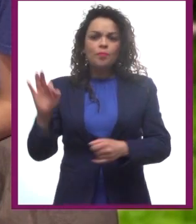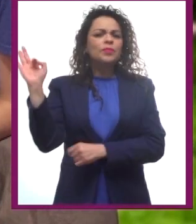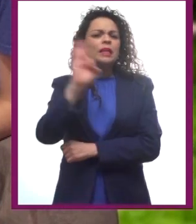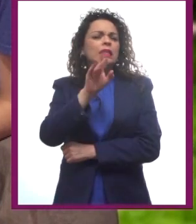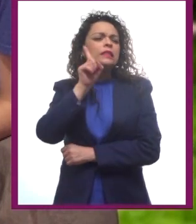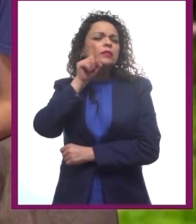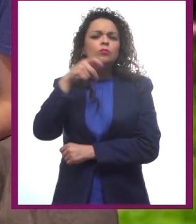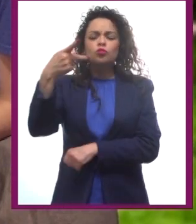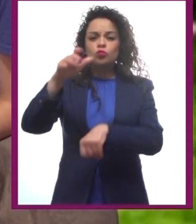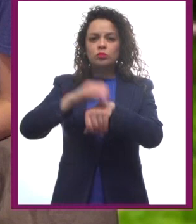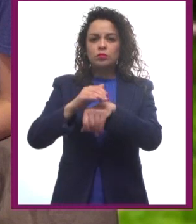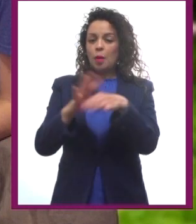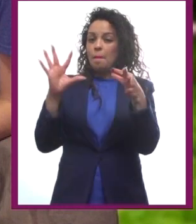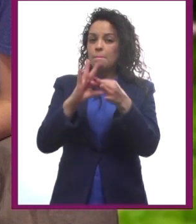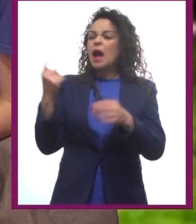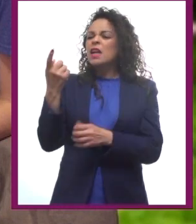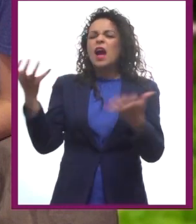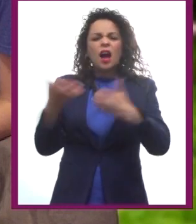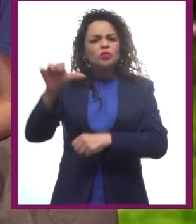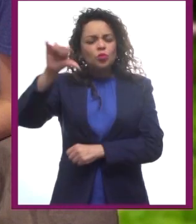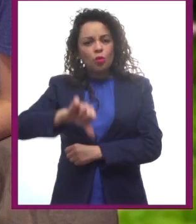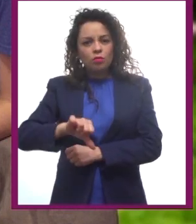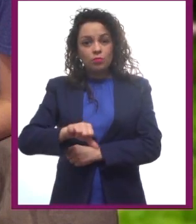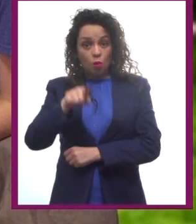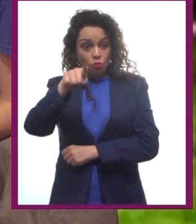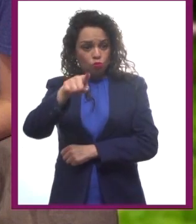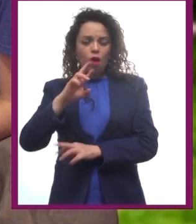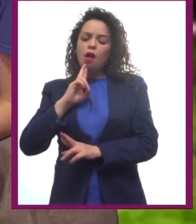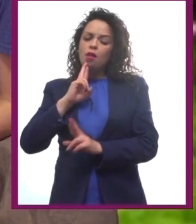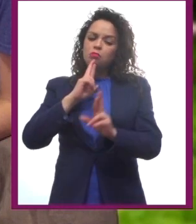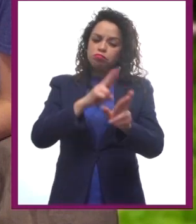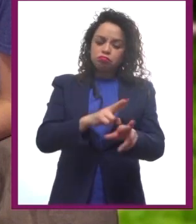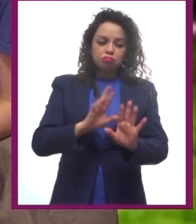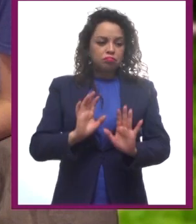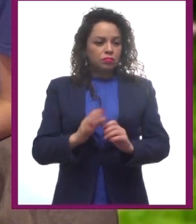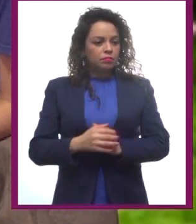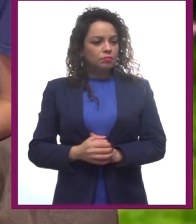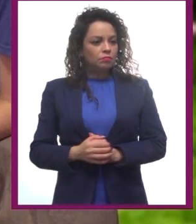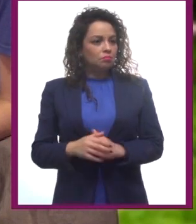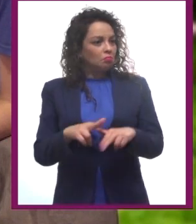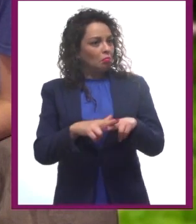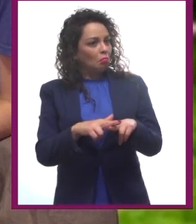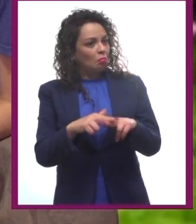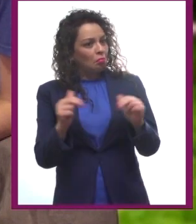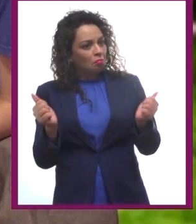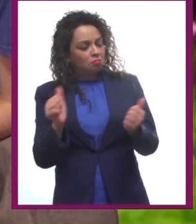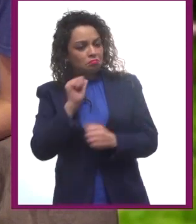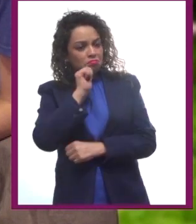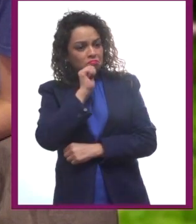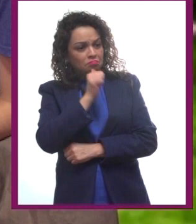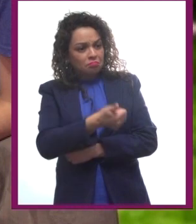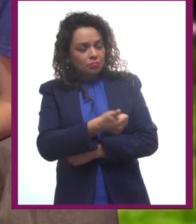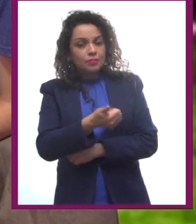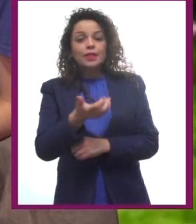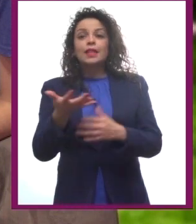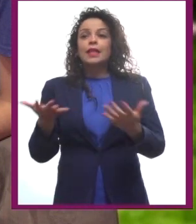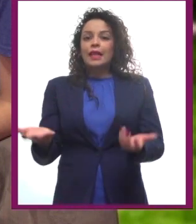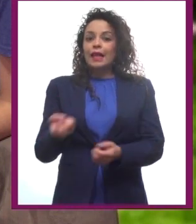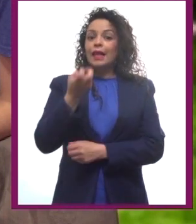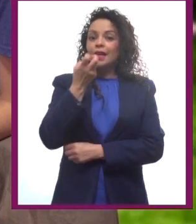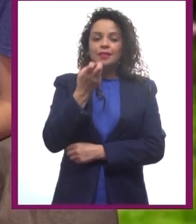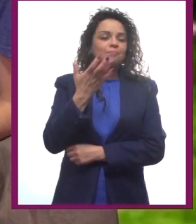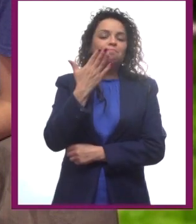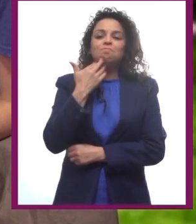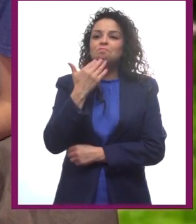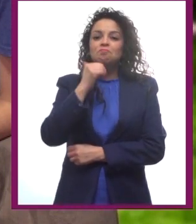preguntara sobre lo que hizo hoy, ¿y usted responde? Nada. Entonces, no